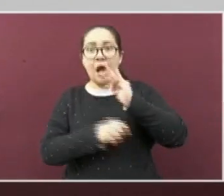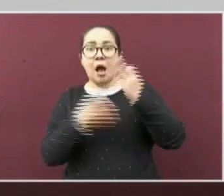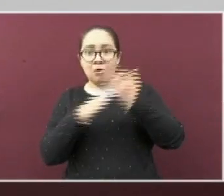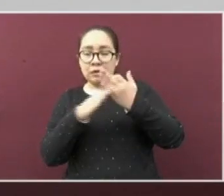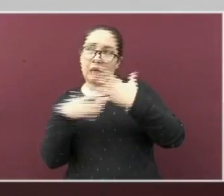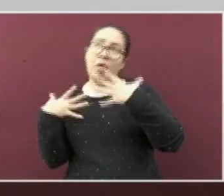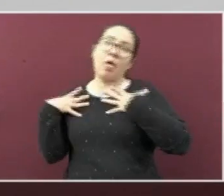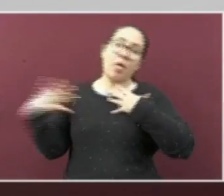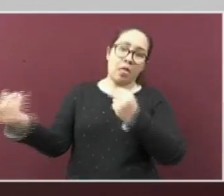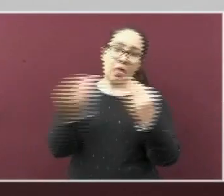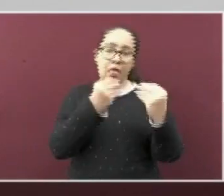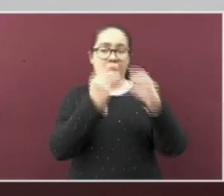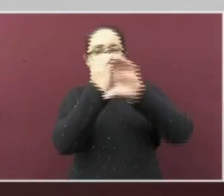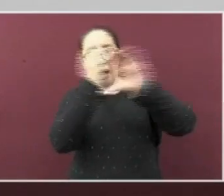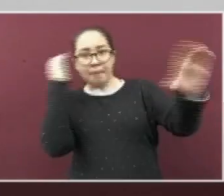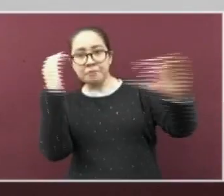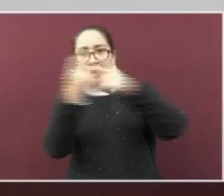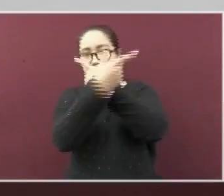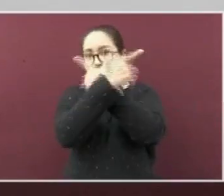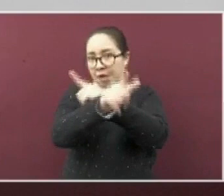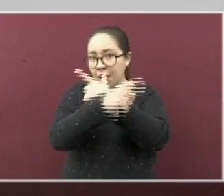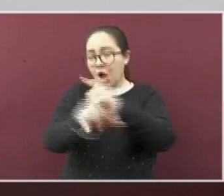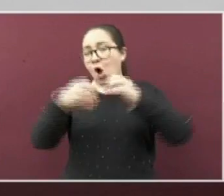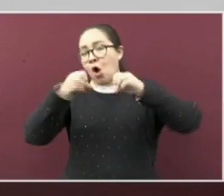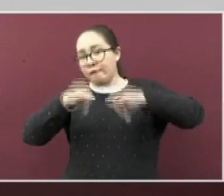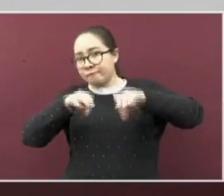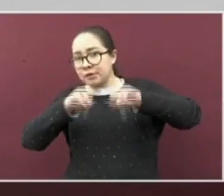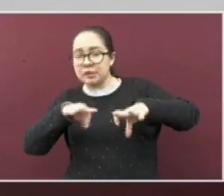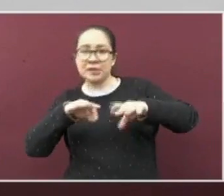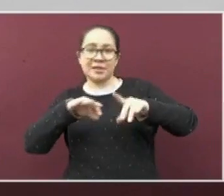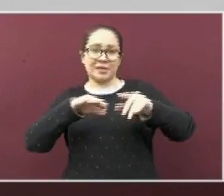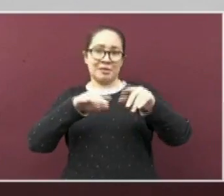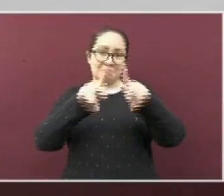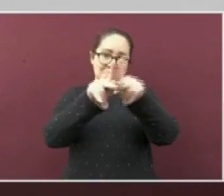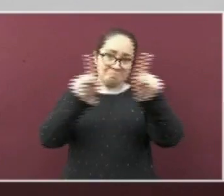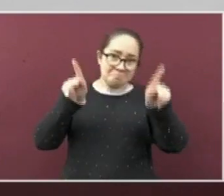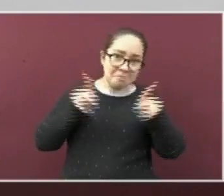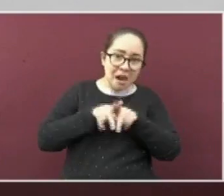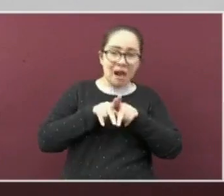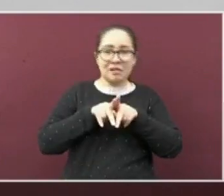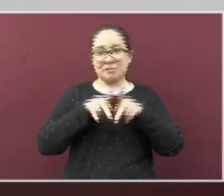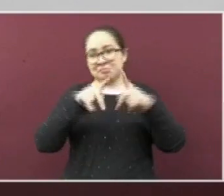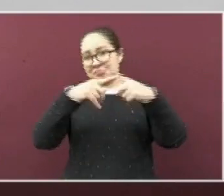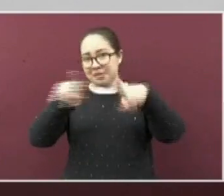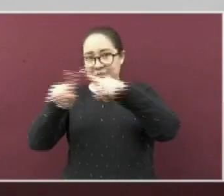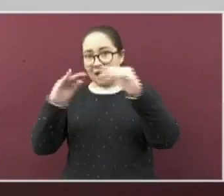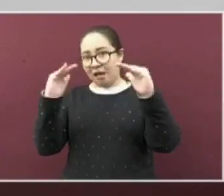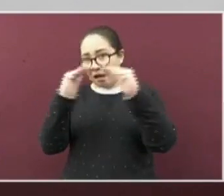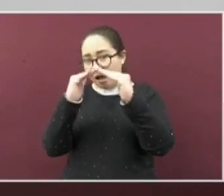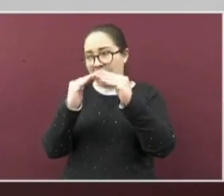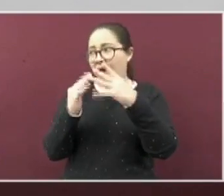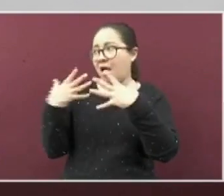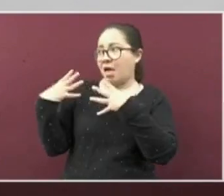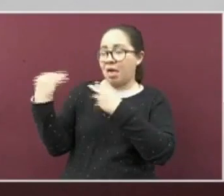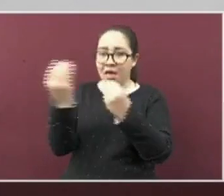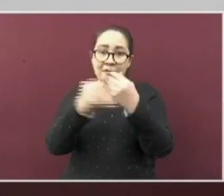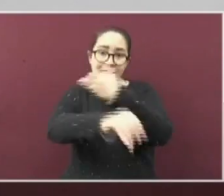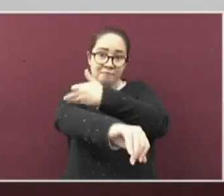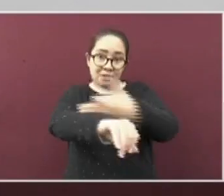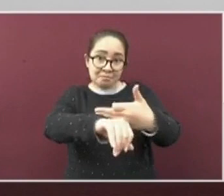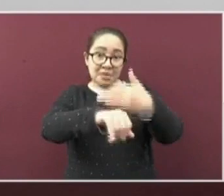vía pública, en el transporte, las oficinas, los centros comerciales, en sus domicilios, a sus